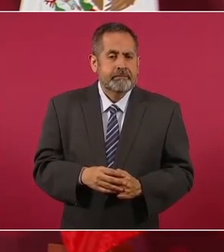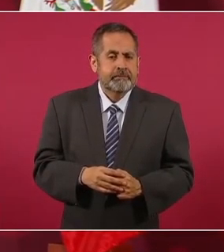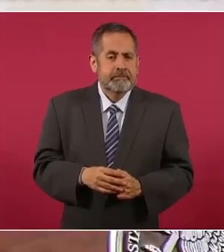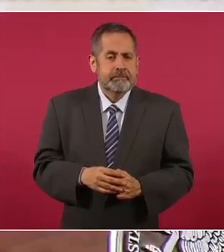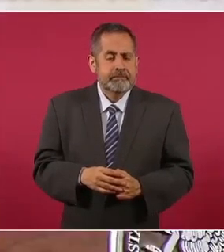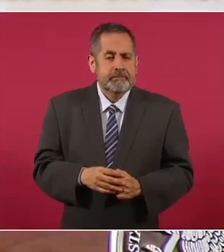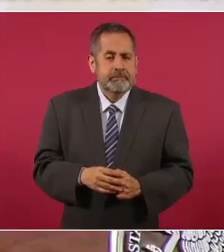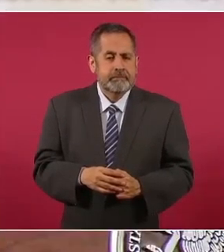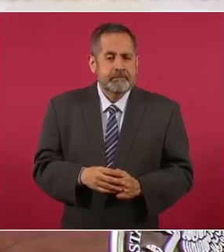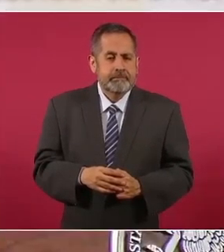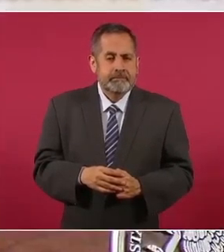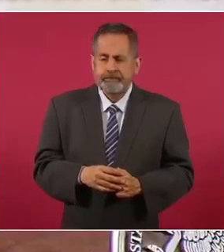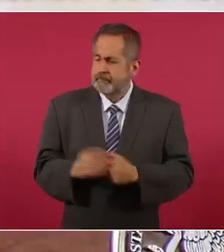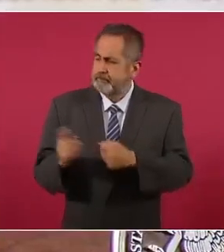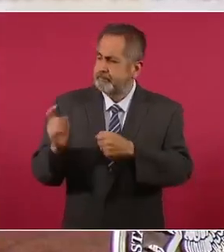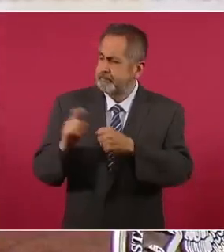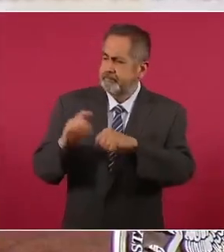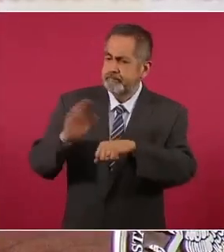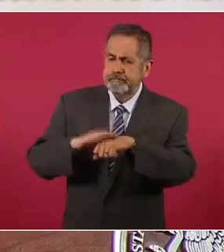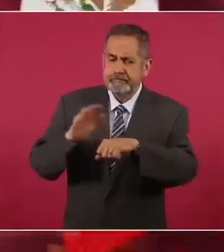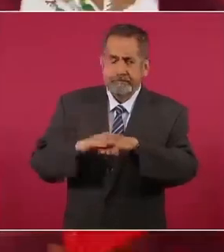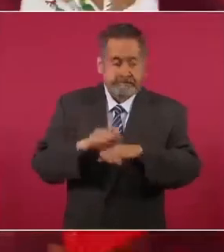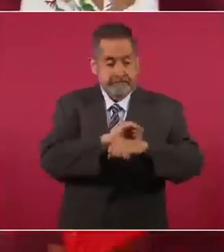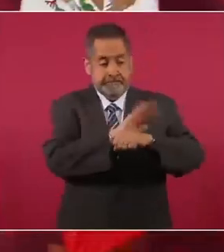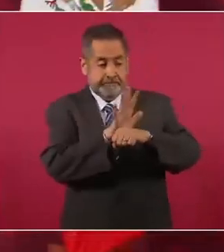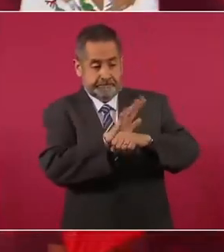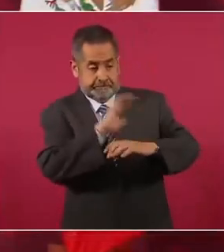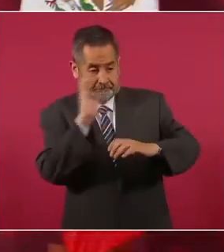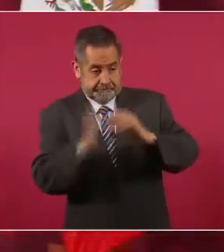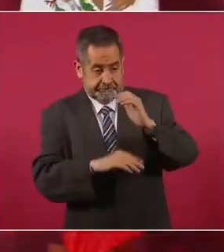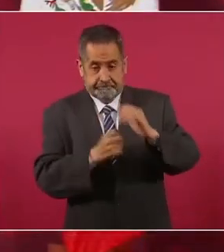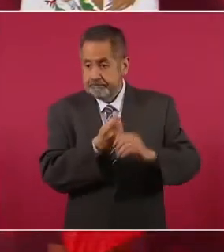excedentes de empleo después de la pandemia.